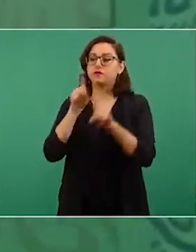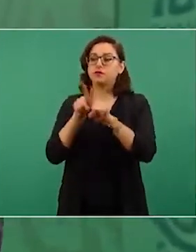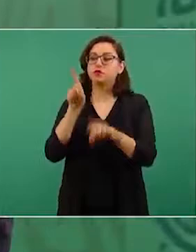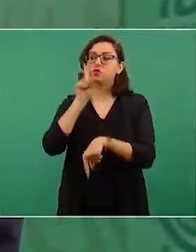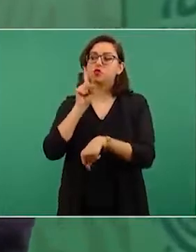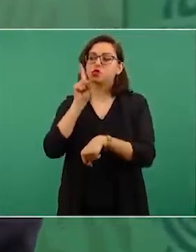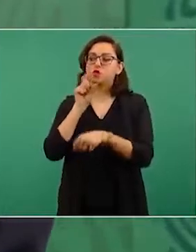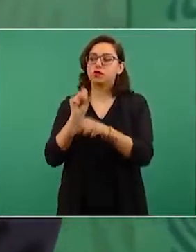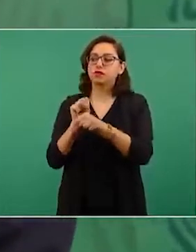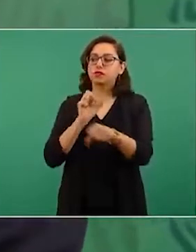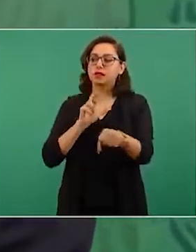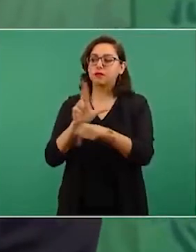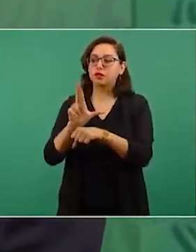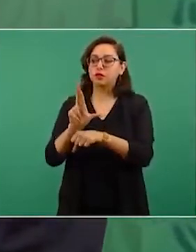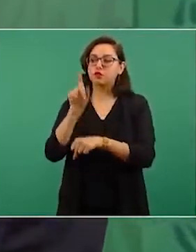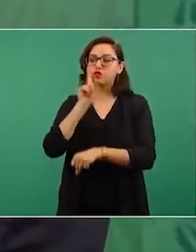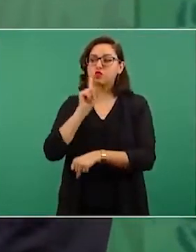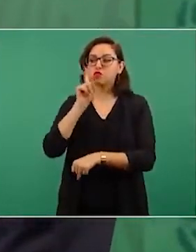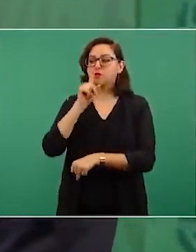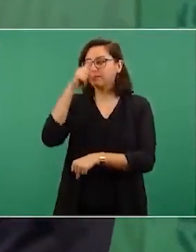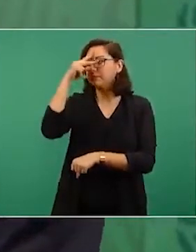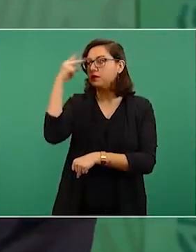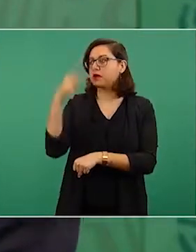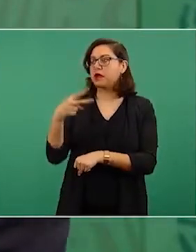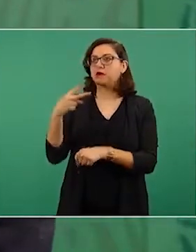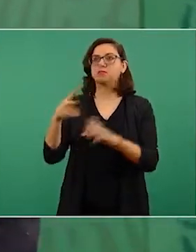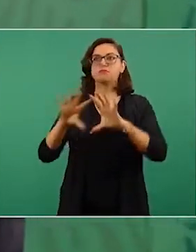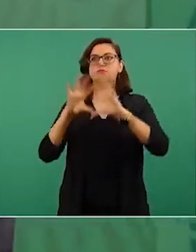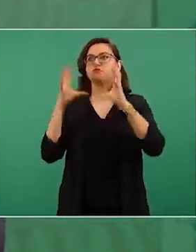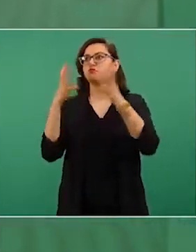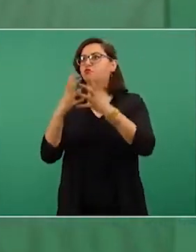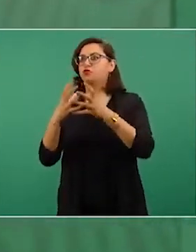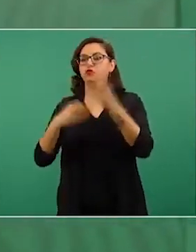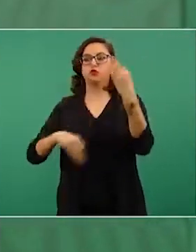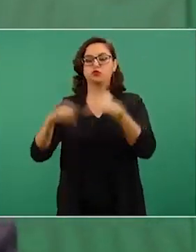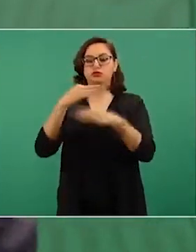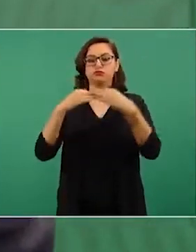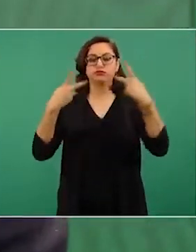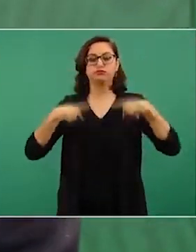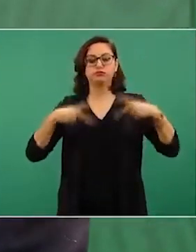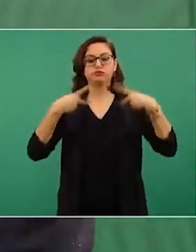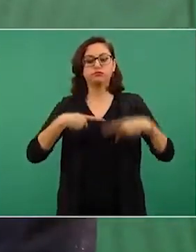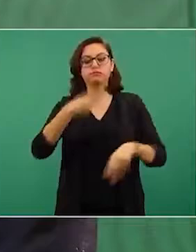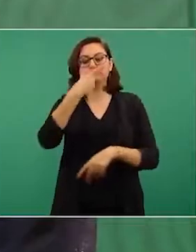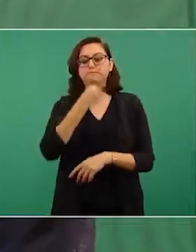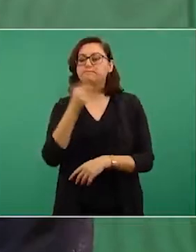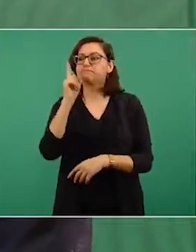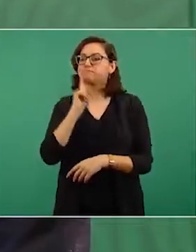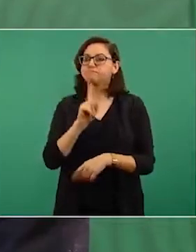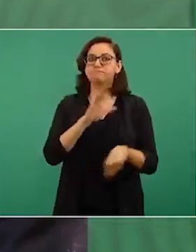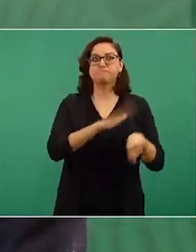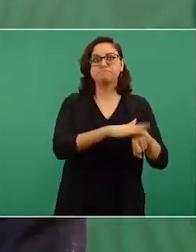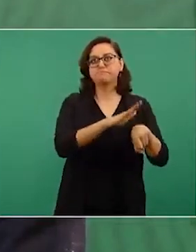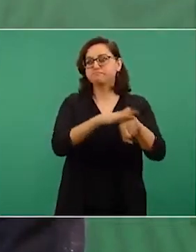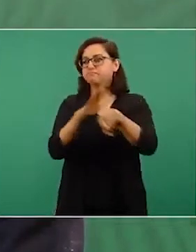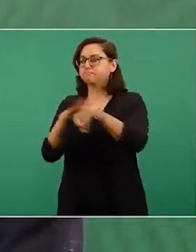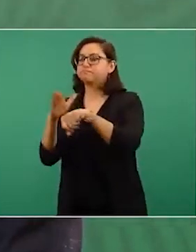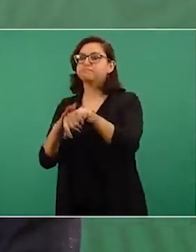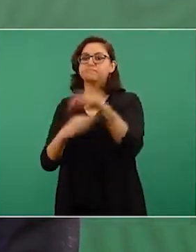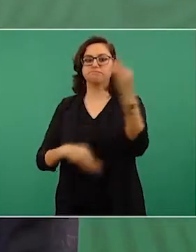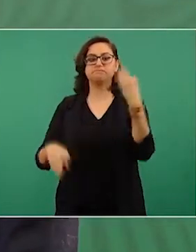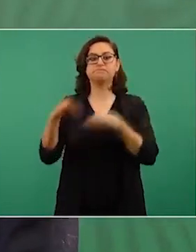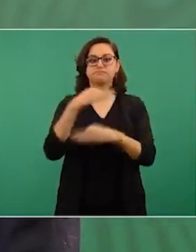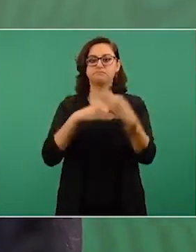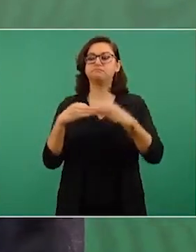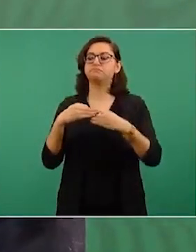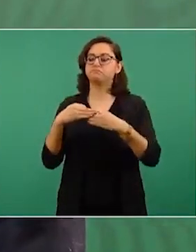las mujeres del mundo, a todos, hombres y mujeres, que se va a